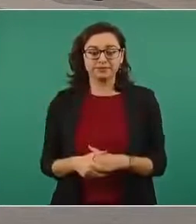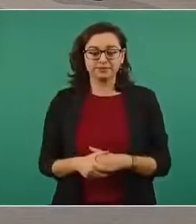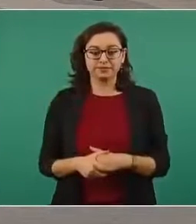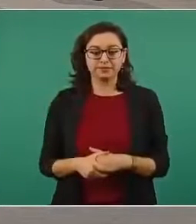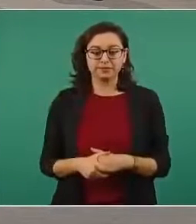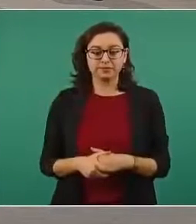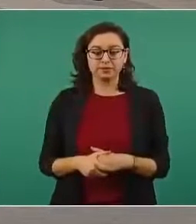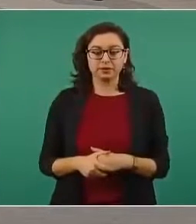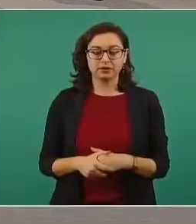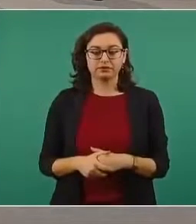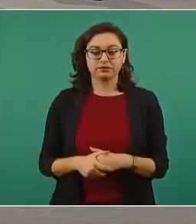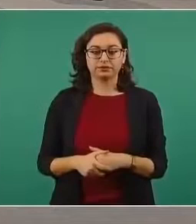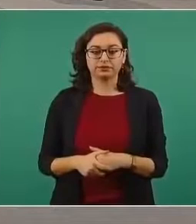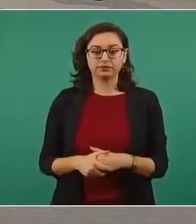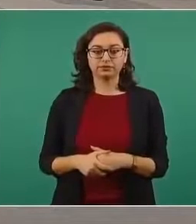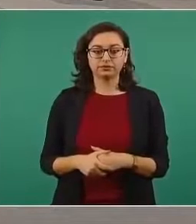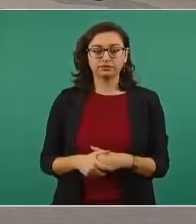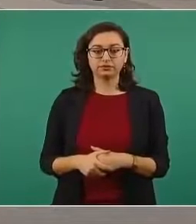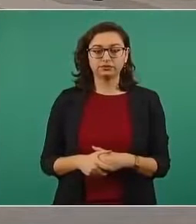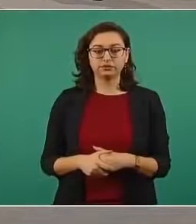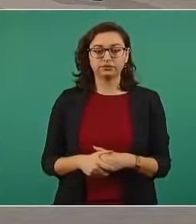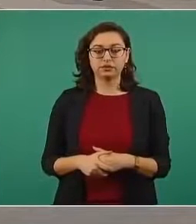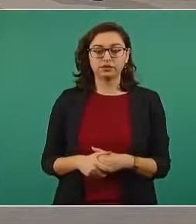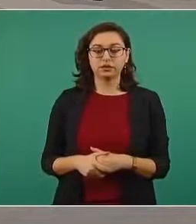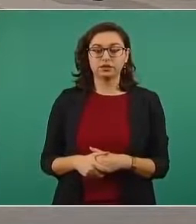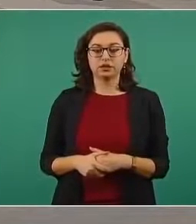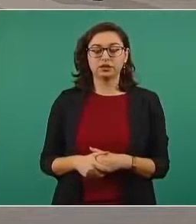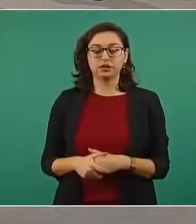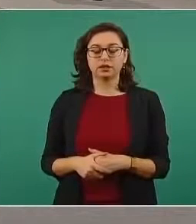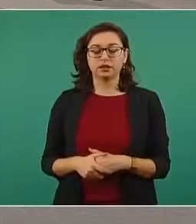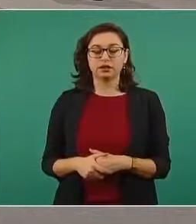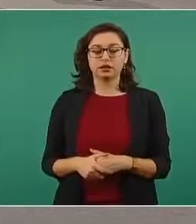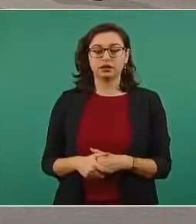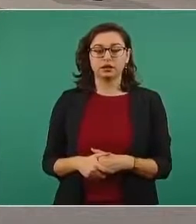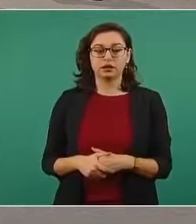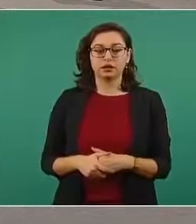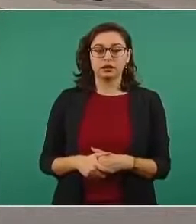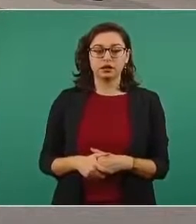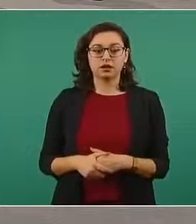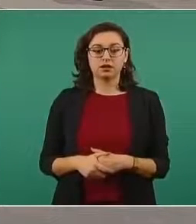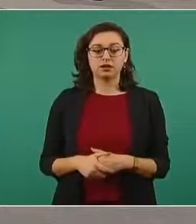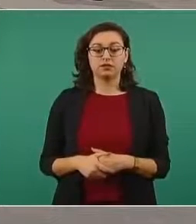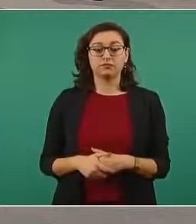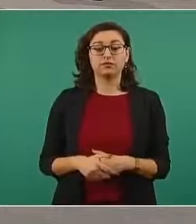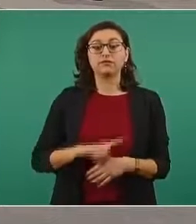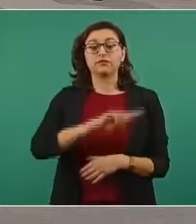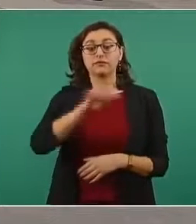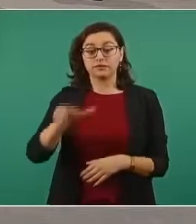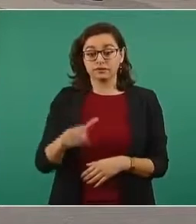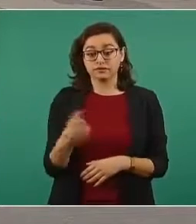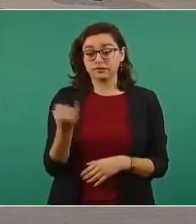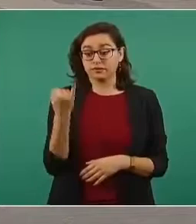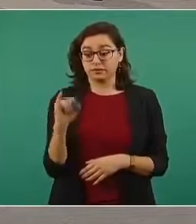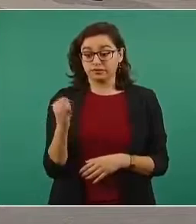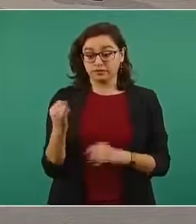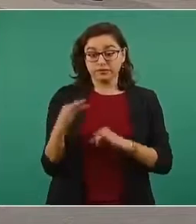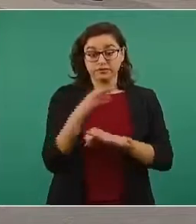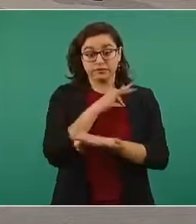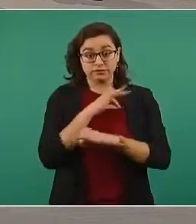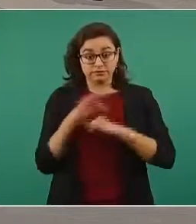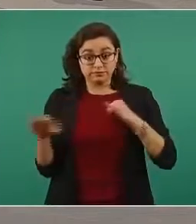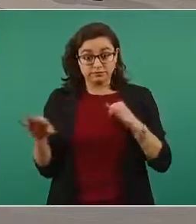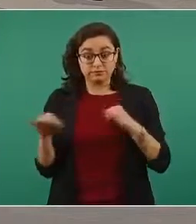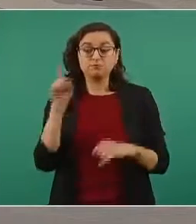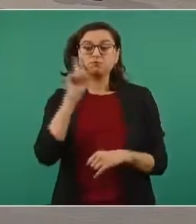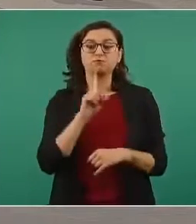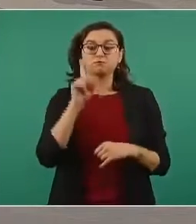Se va a terminar de vacunar de 50 a junio, a finales de junio a